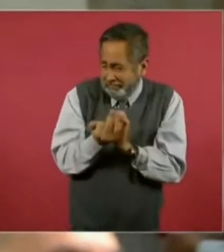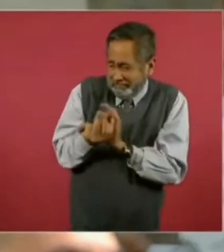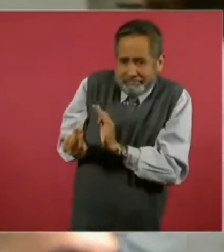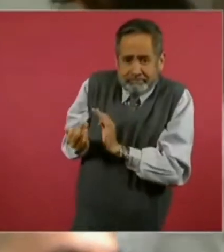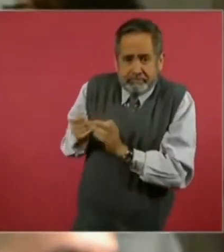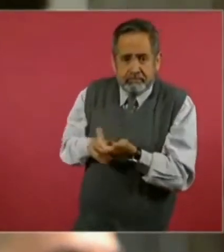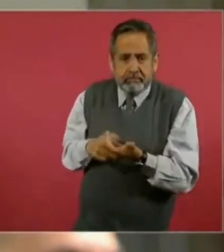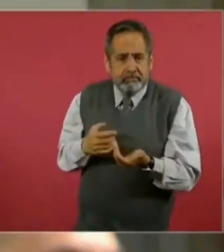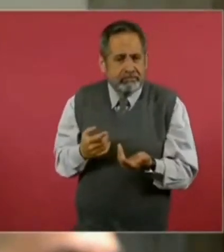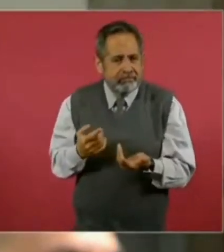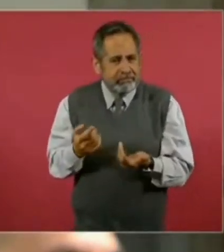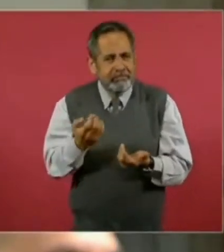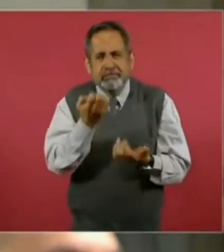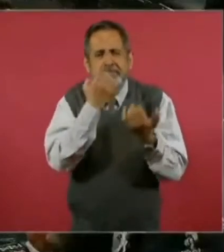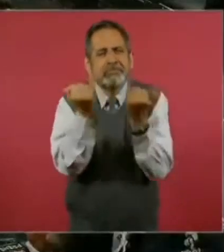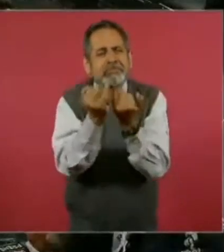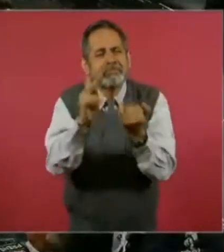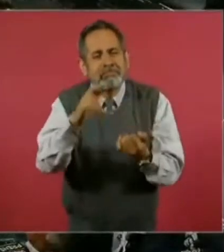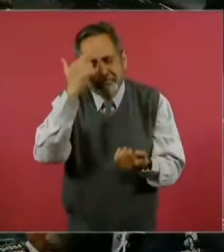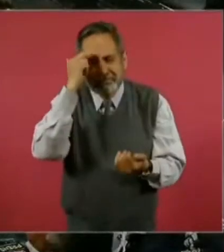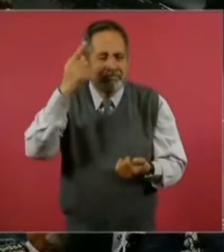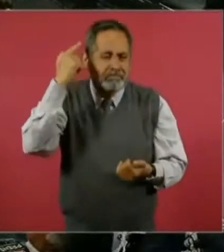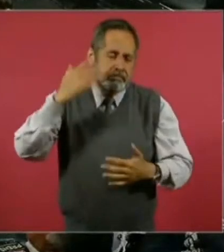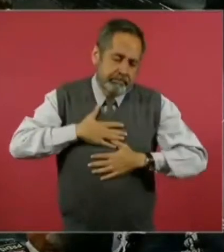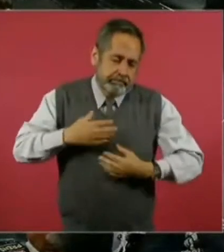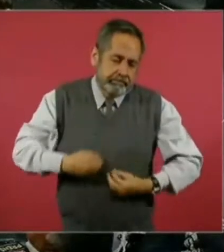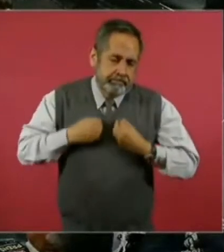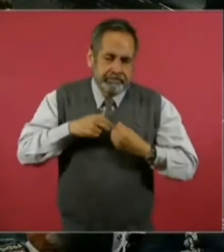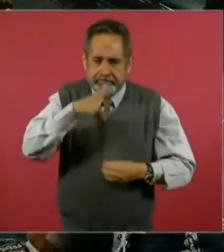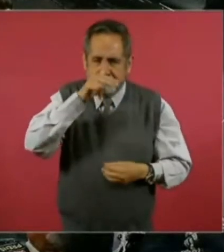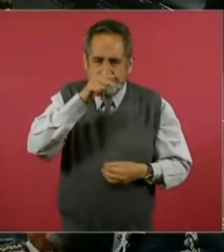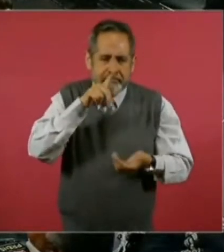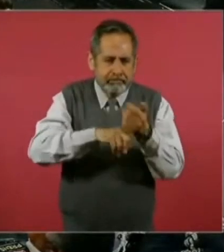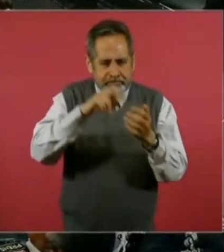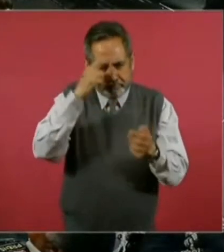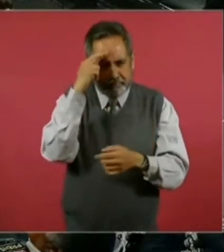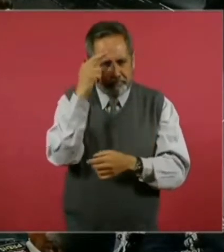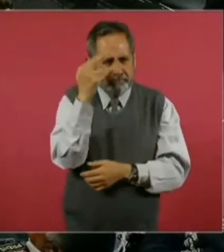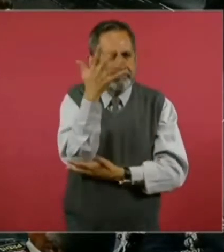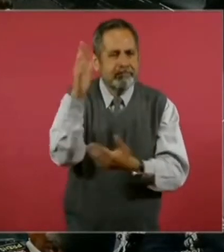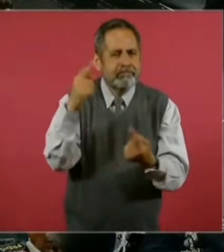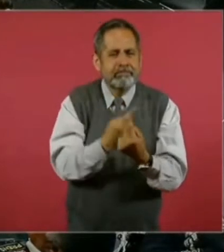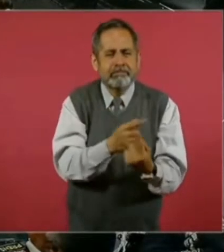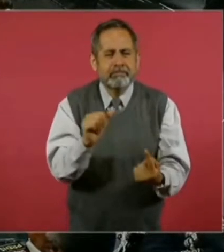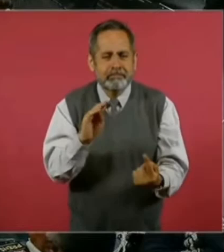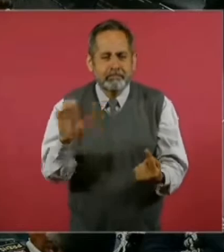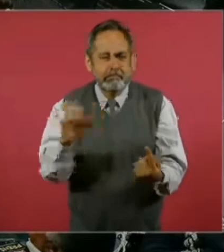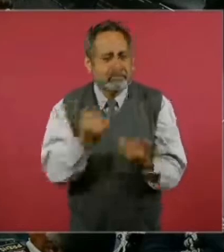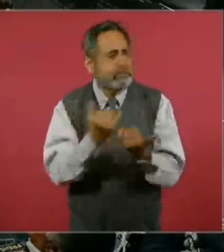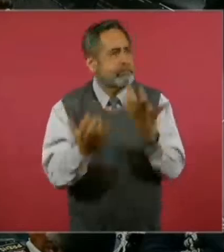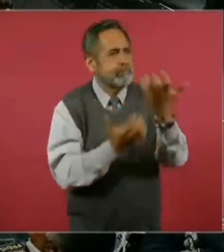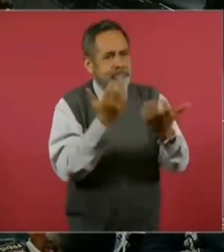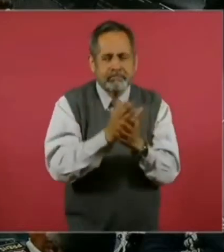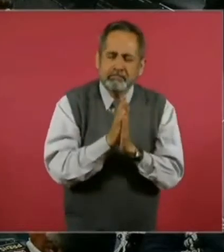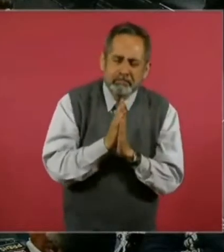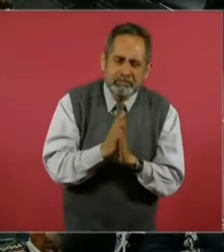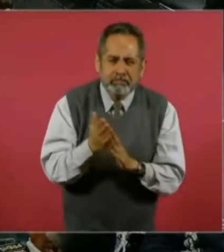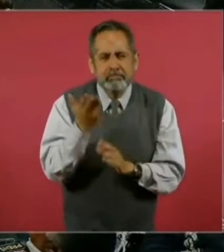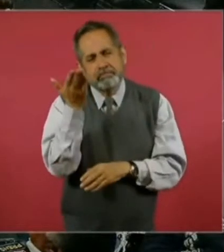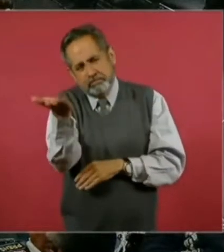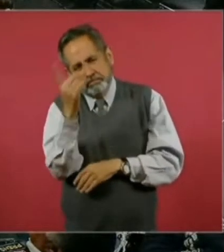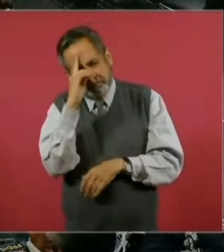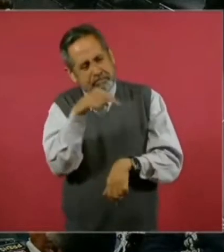bueno, similar a lo que, bueno, recordamos en mi tierra, ¿no? En Hermosillo, lo de la guardería ABC. Y entonces solicitan su intervención